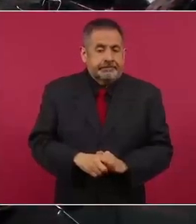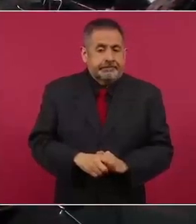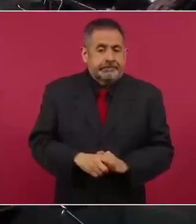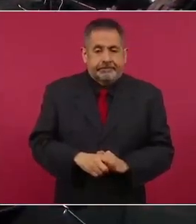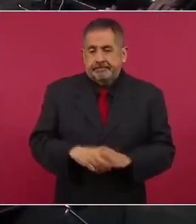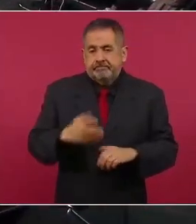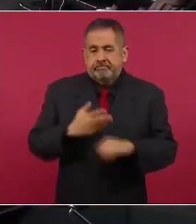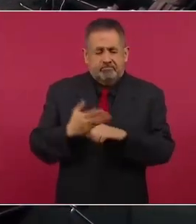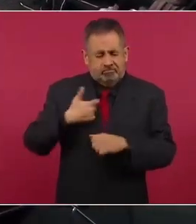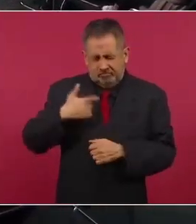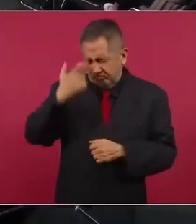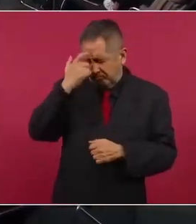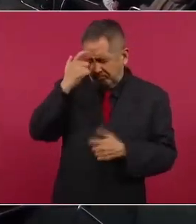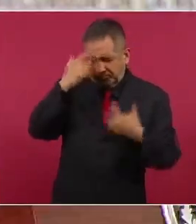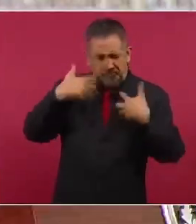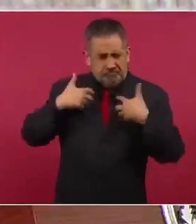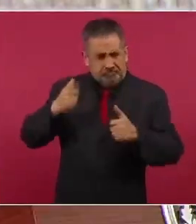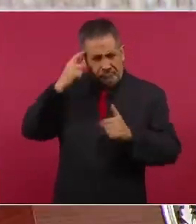madura